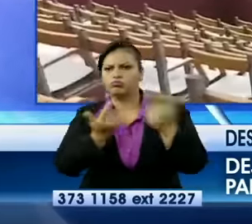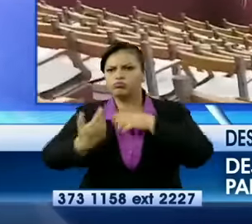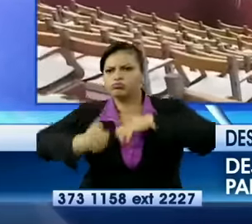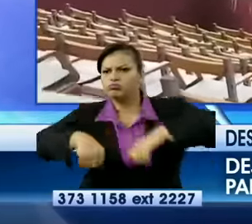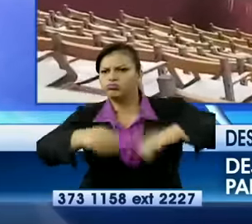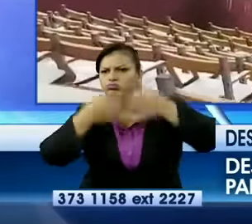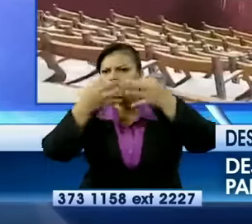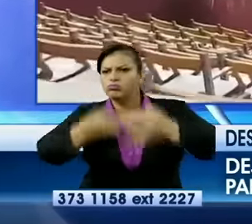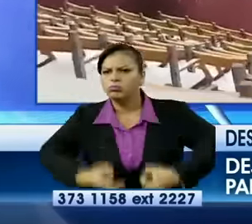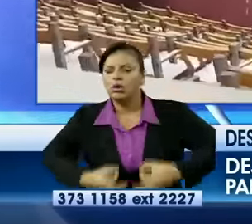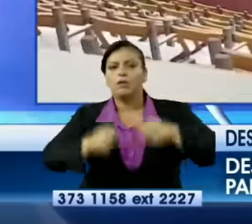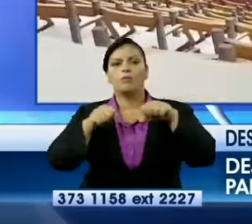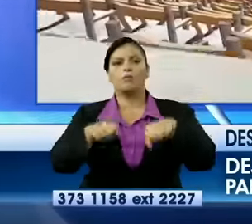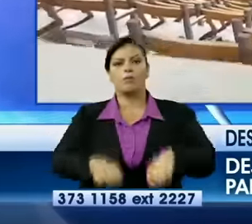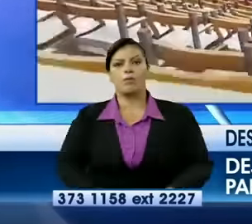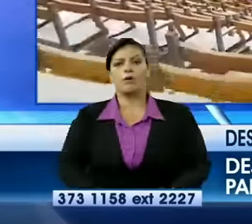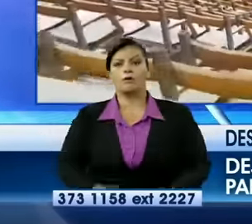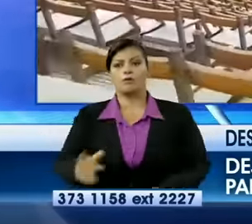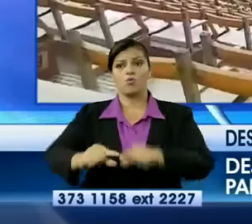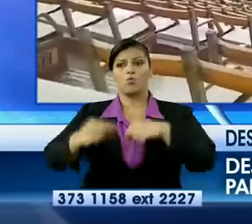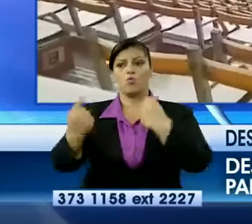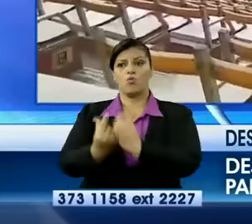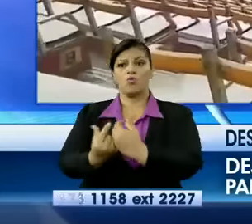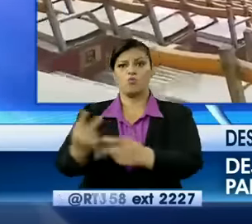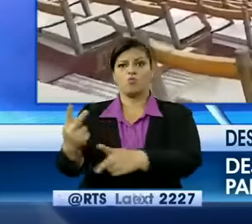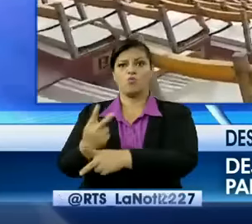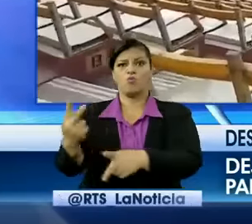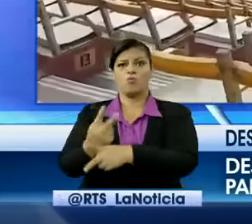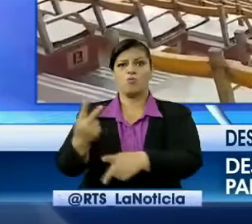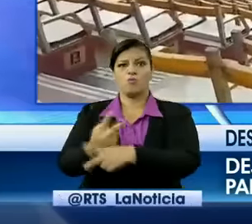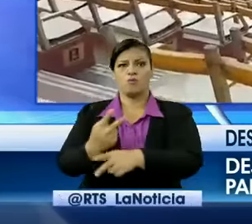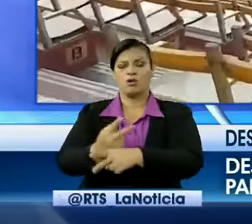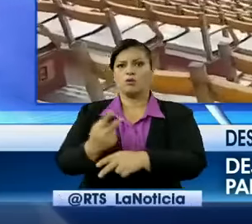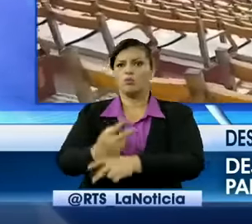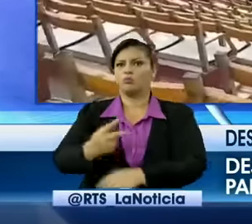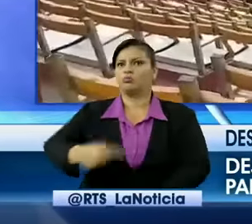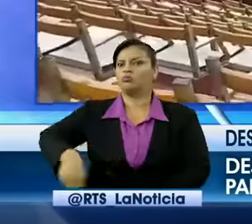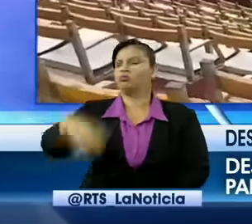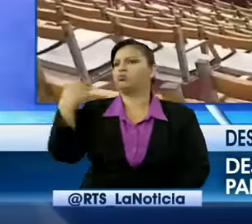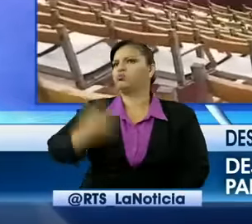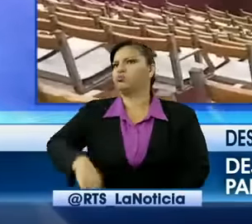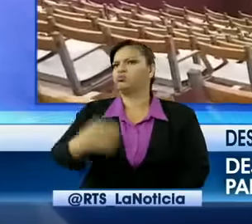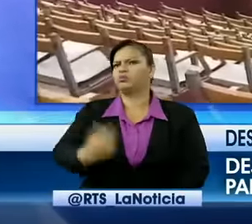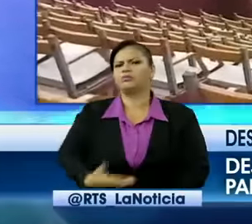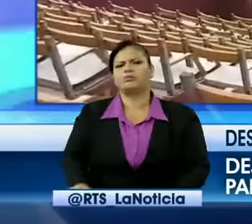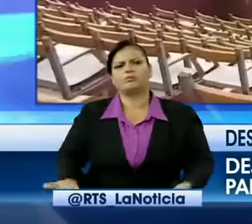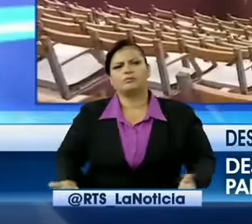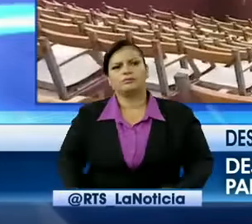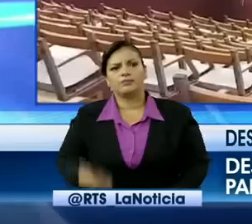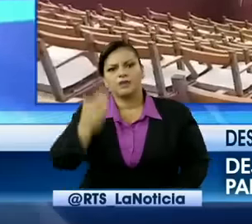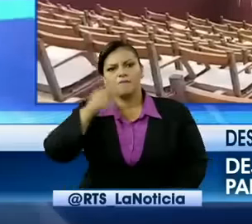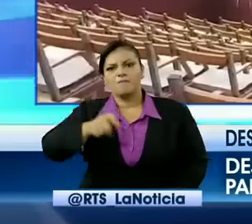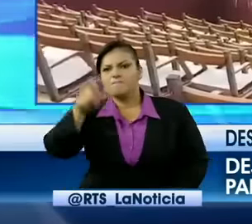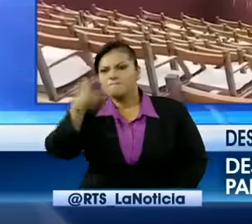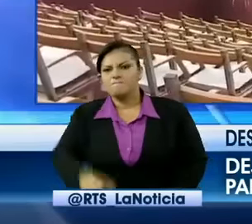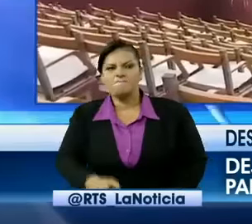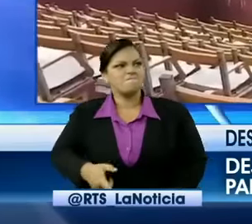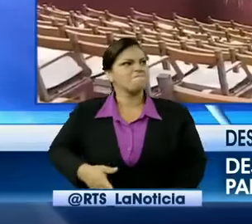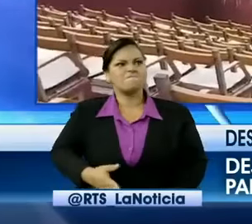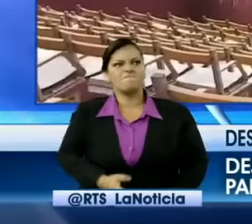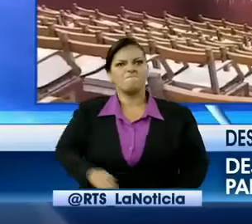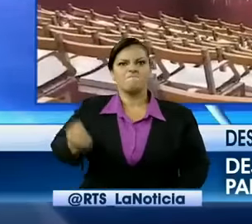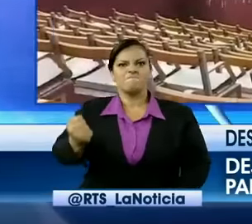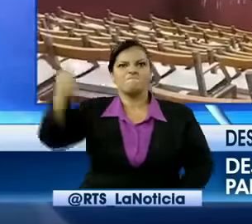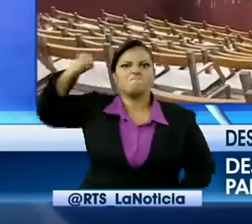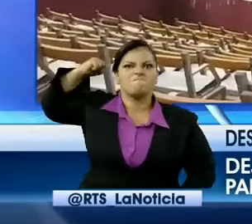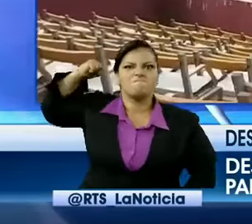no sea empañada por actos vandálicos. Y yo te diría, criminales como estos. Porque el que saca un cuchillo, el cuchillo no es para acariciarte.